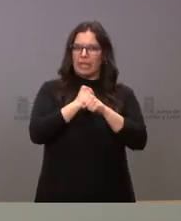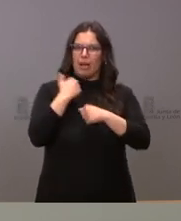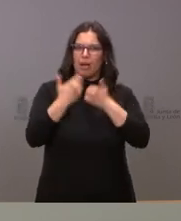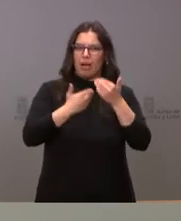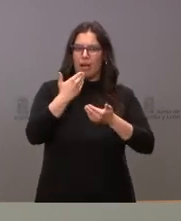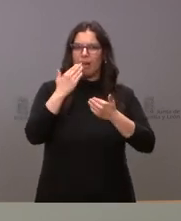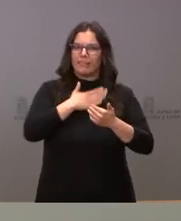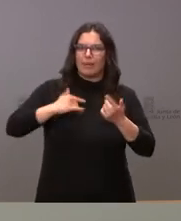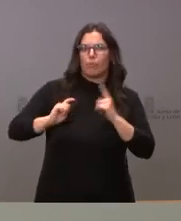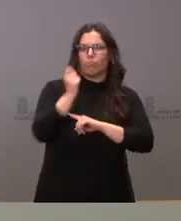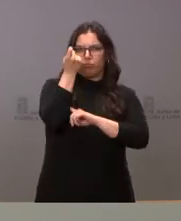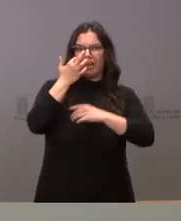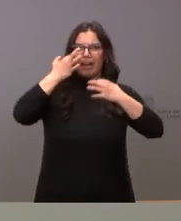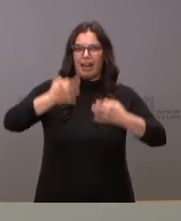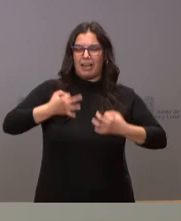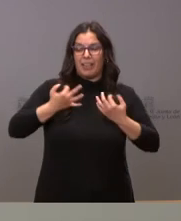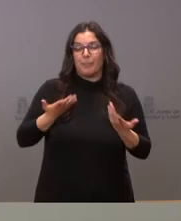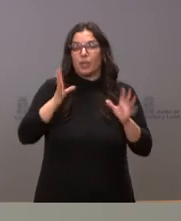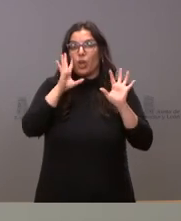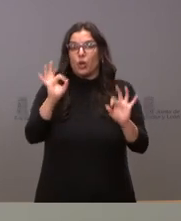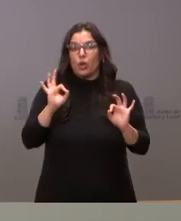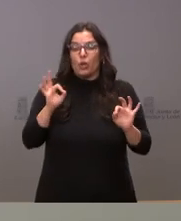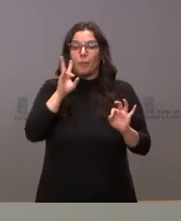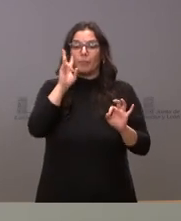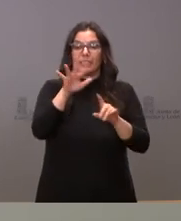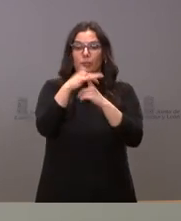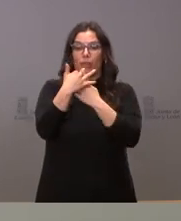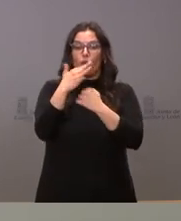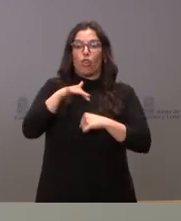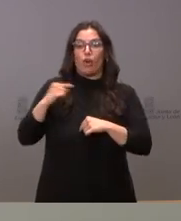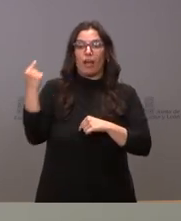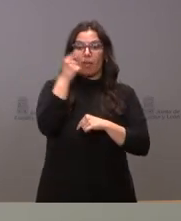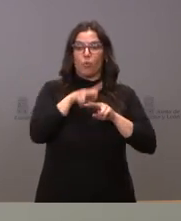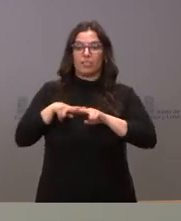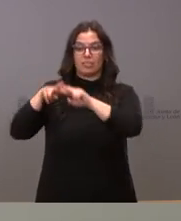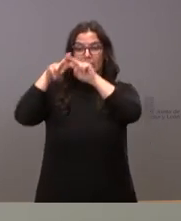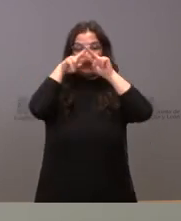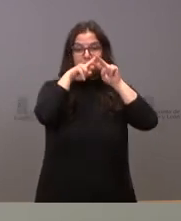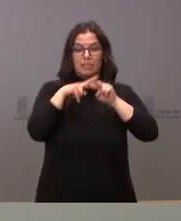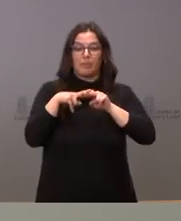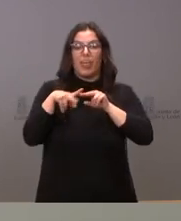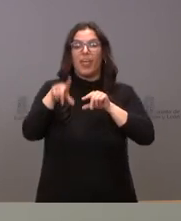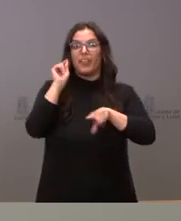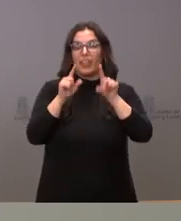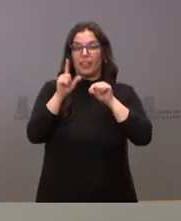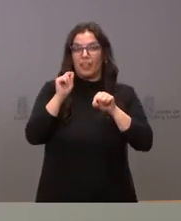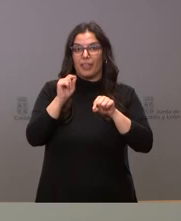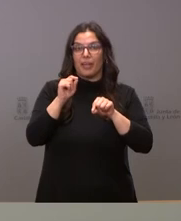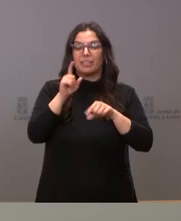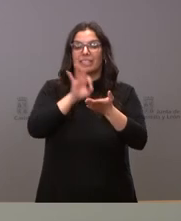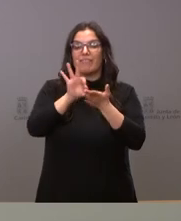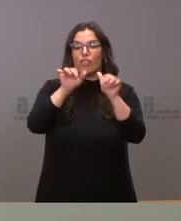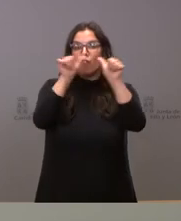realidad lógicamente al analizar las circunstancias de cada zona las decisiones en términos de servicio